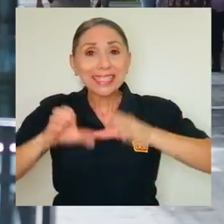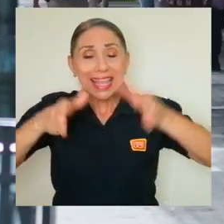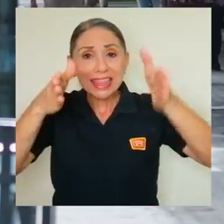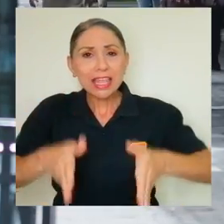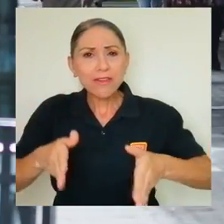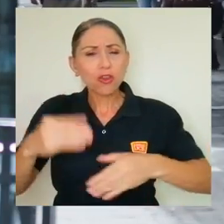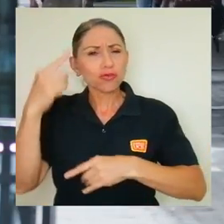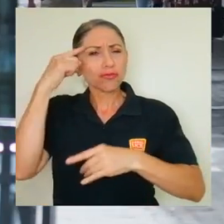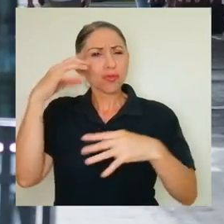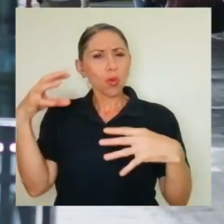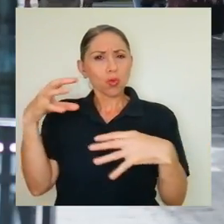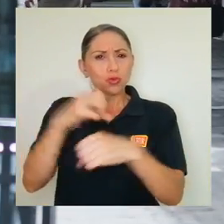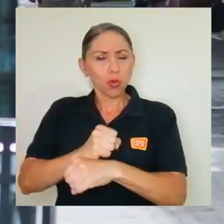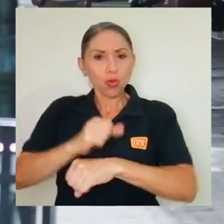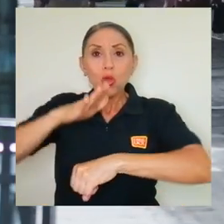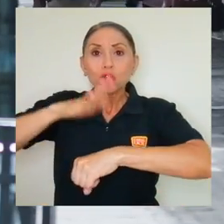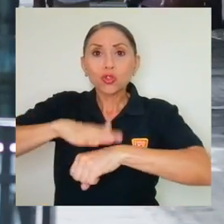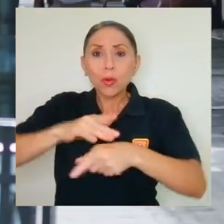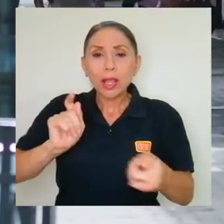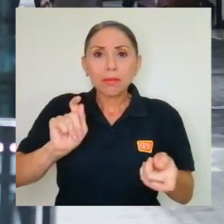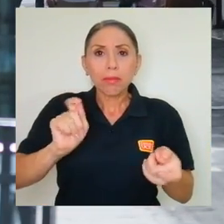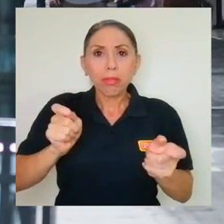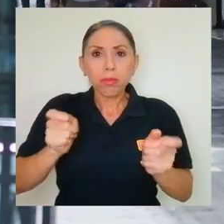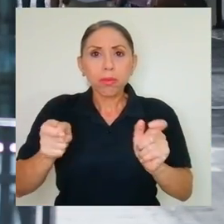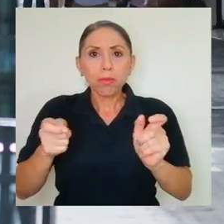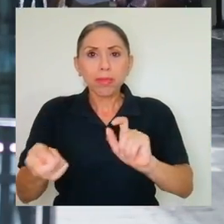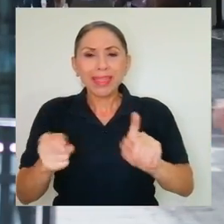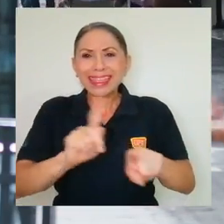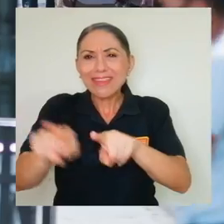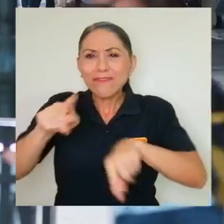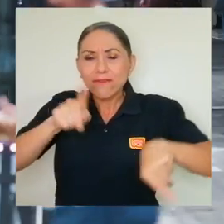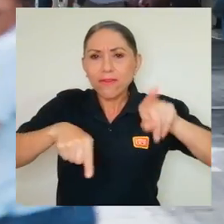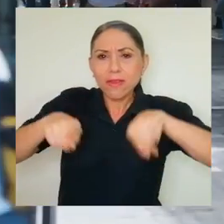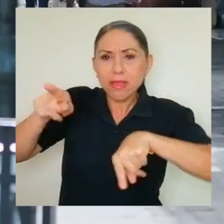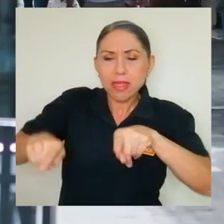científicos también llegaron a una conclusión con respecto a las mutaciones del virus.